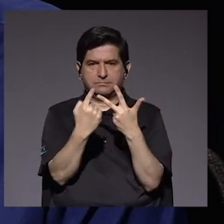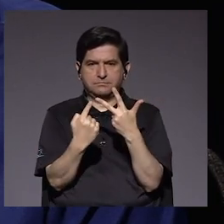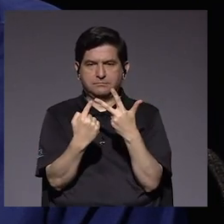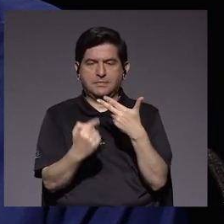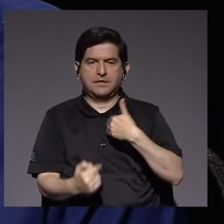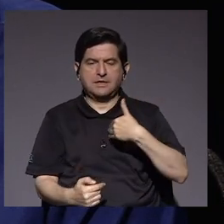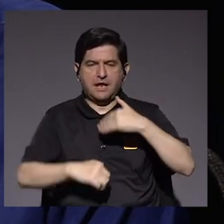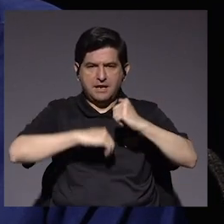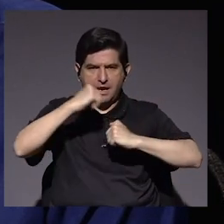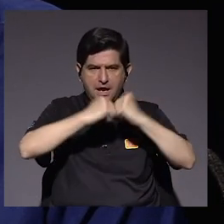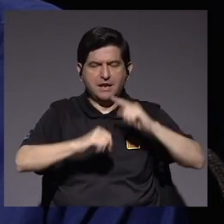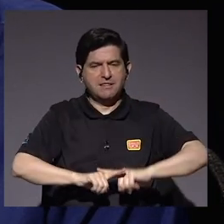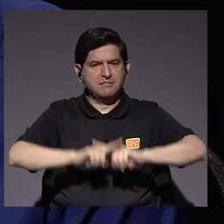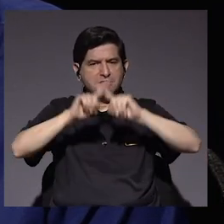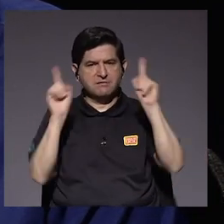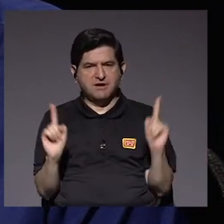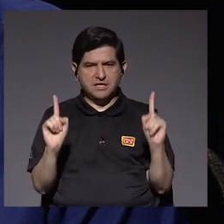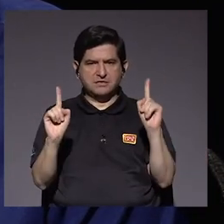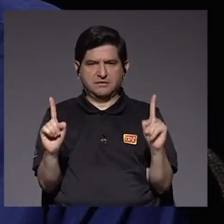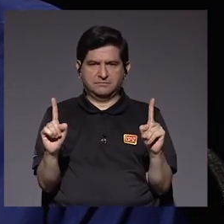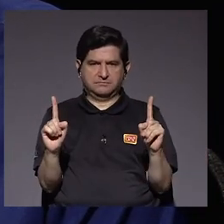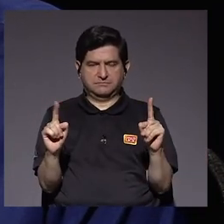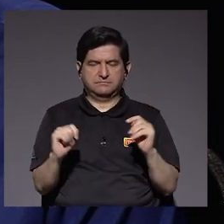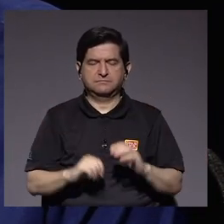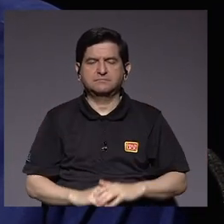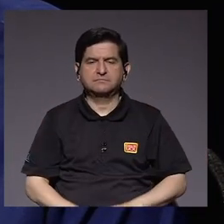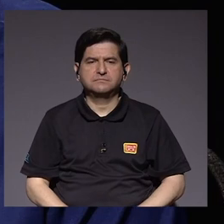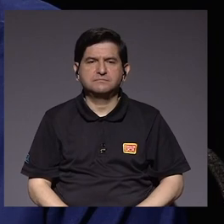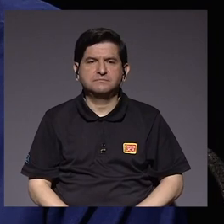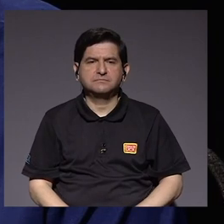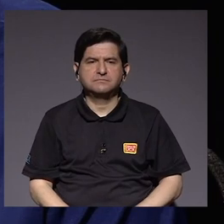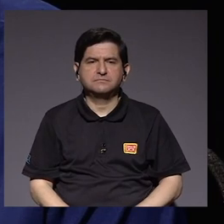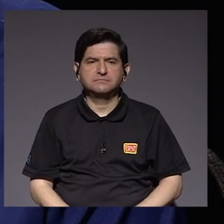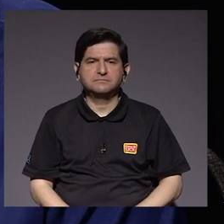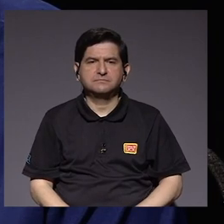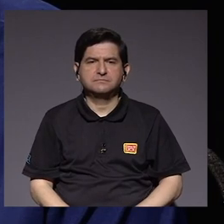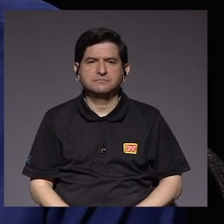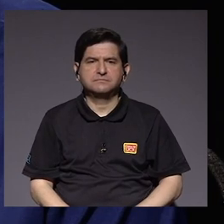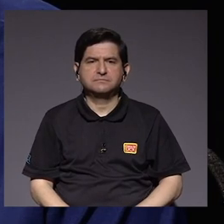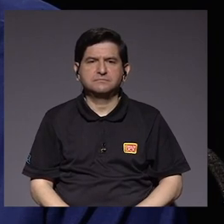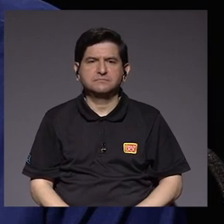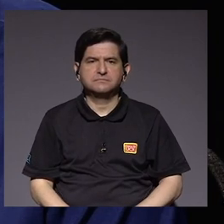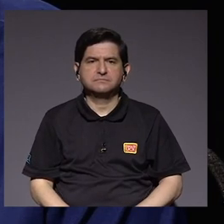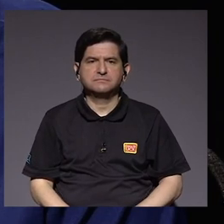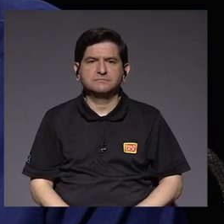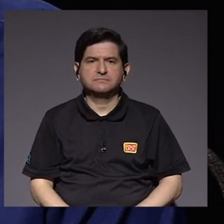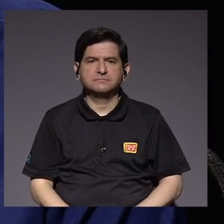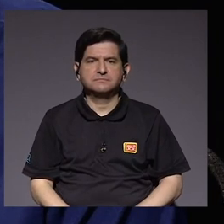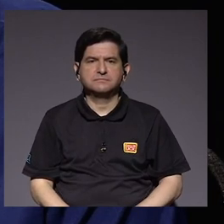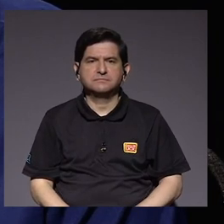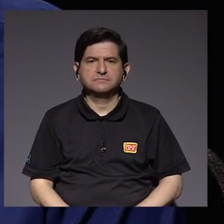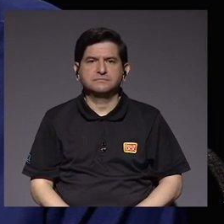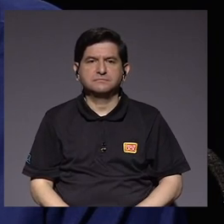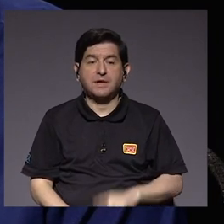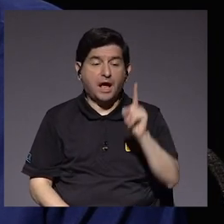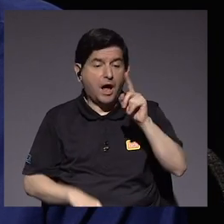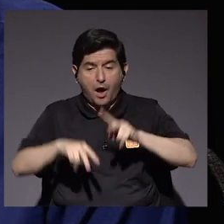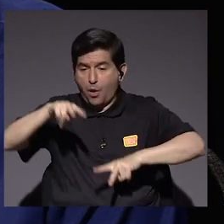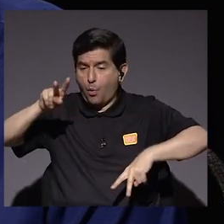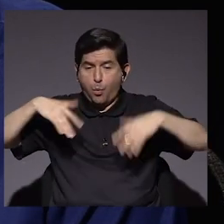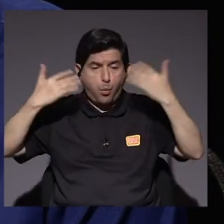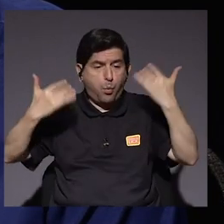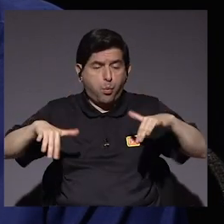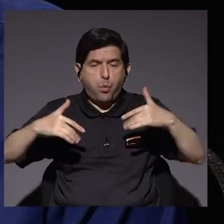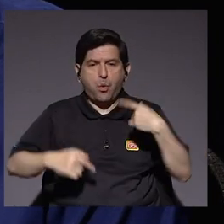Tienen una estructura diferente y hay una variedad